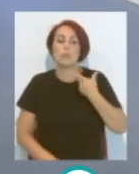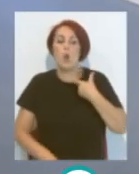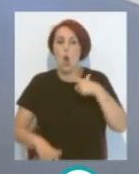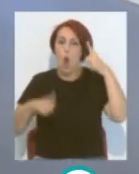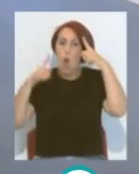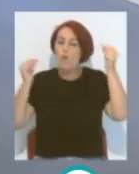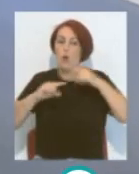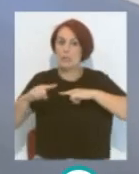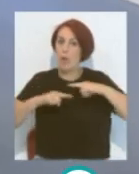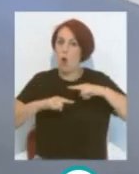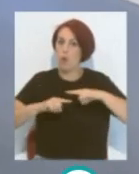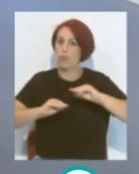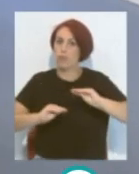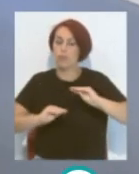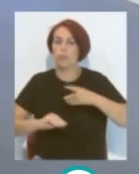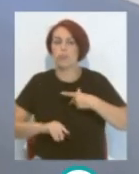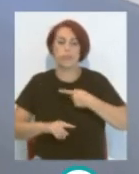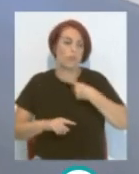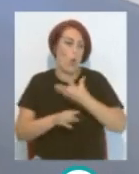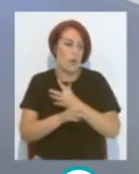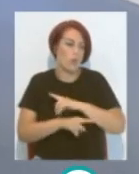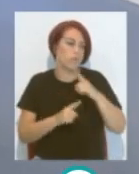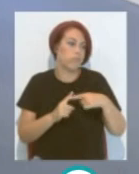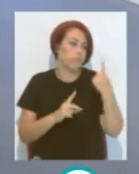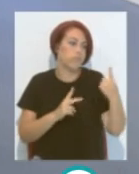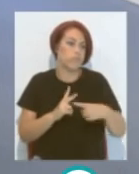Con Jairzinho, Tostao